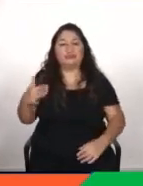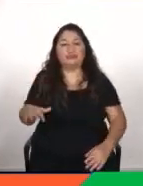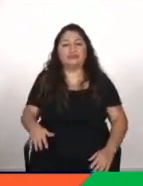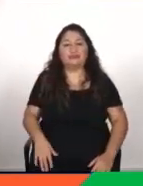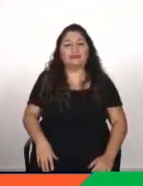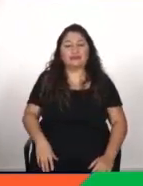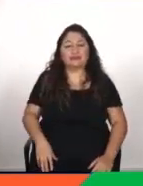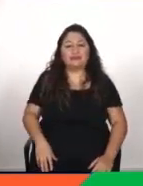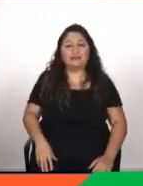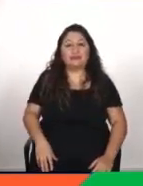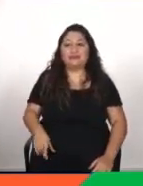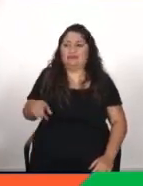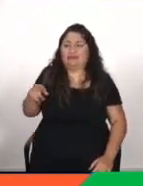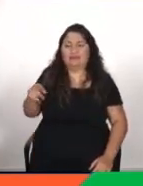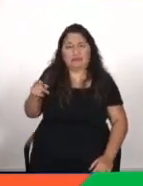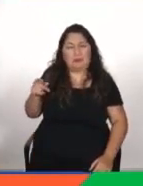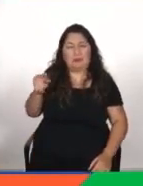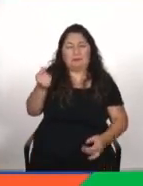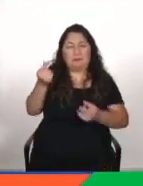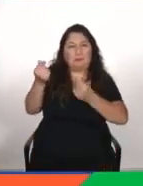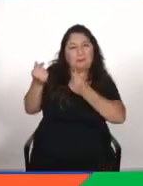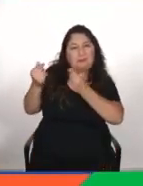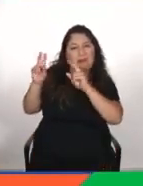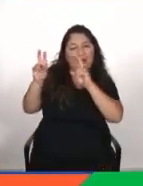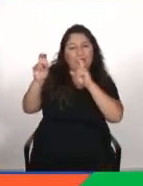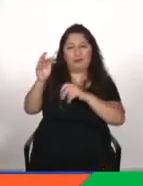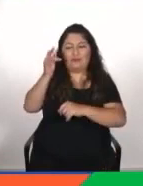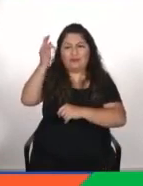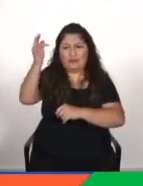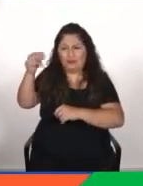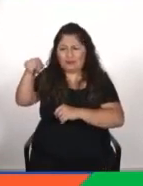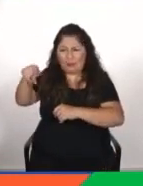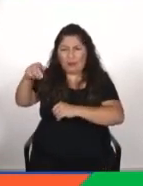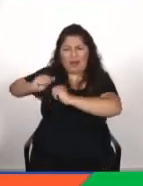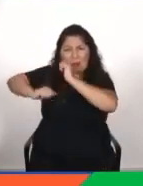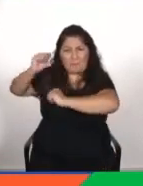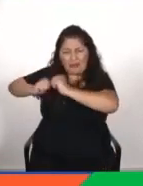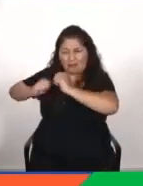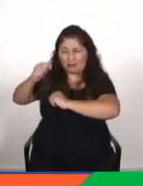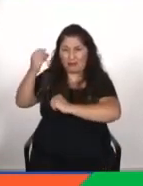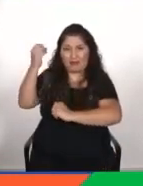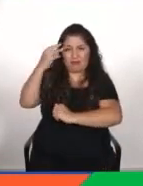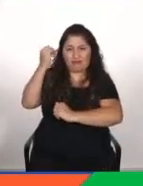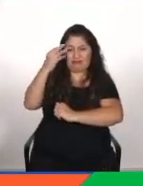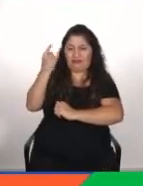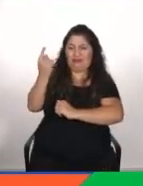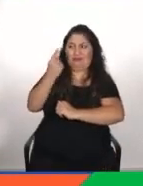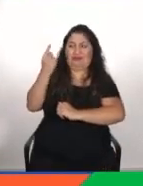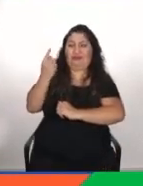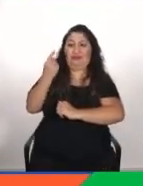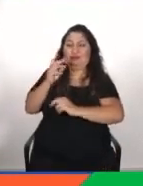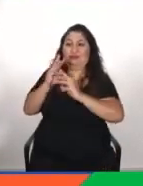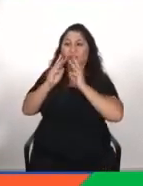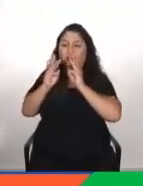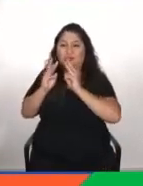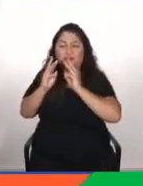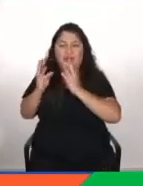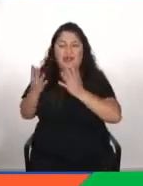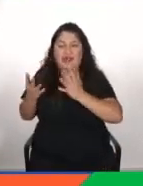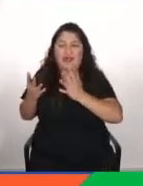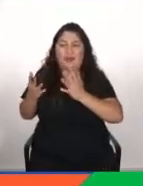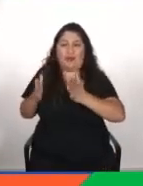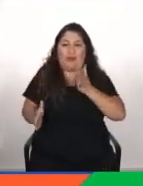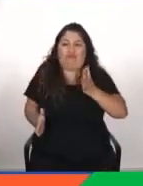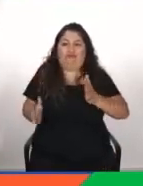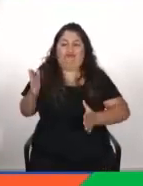es como del futuro esta cuestión porque decir que una máquina sea capaz de aprender por sí sola wow terminator no sé se me